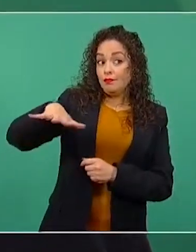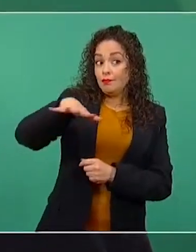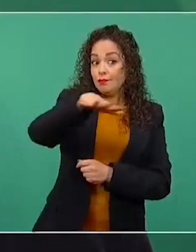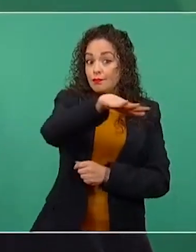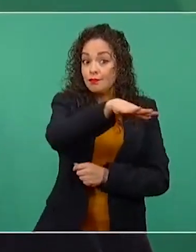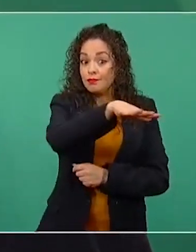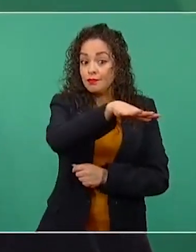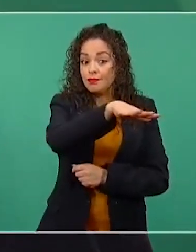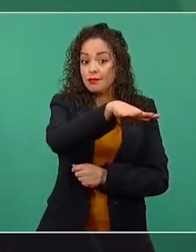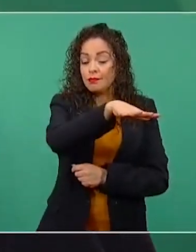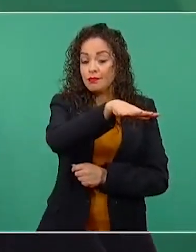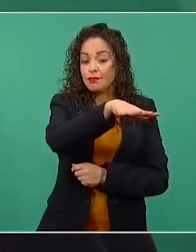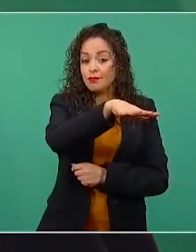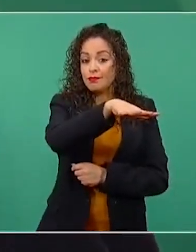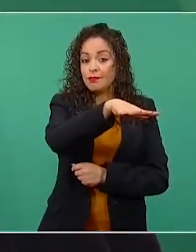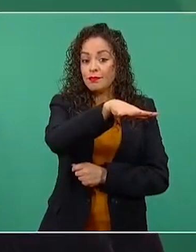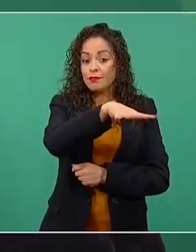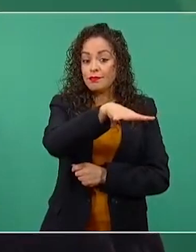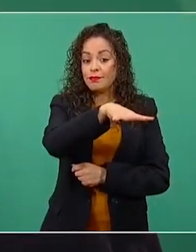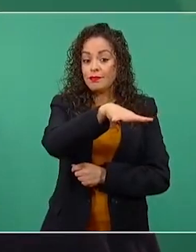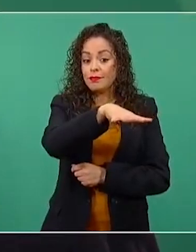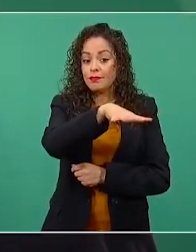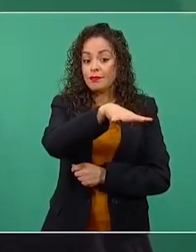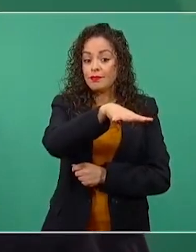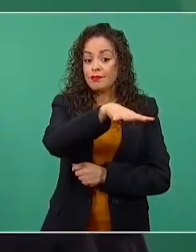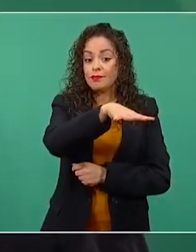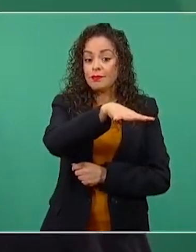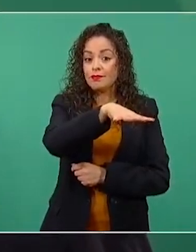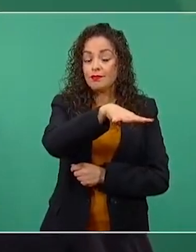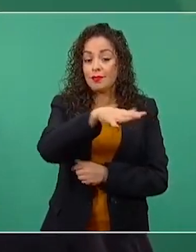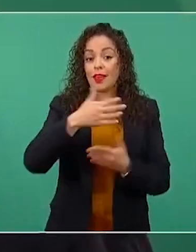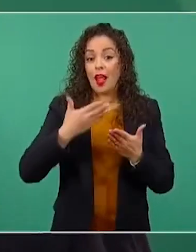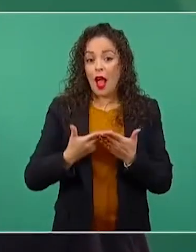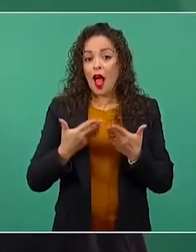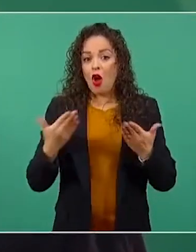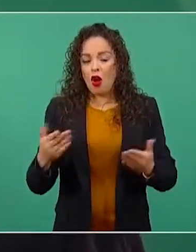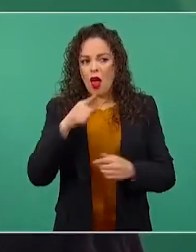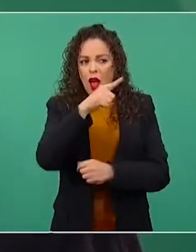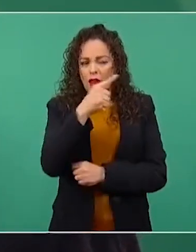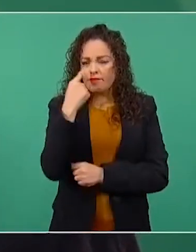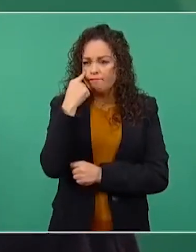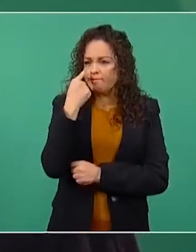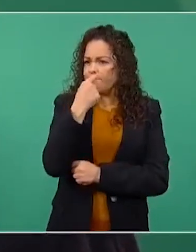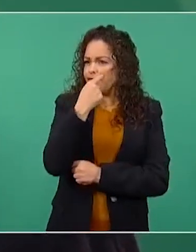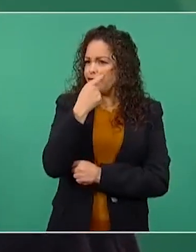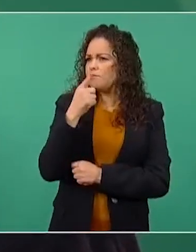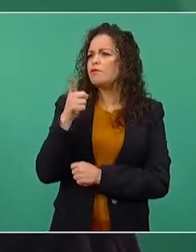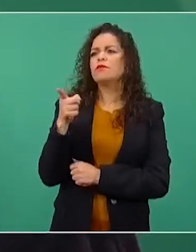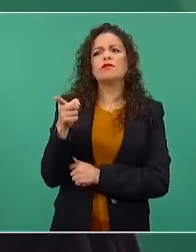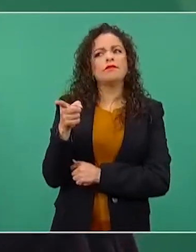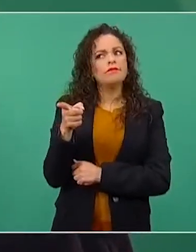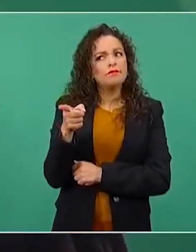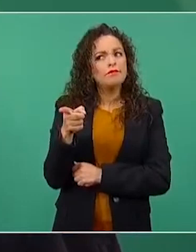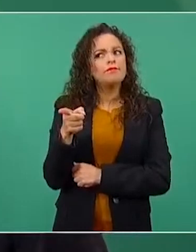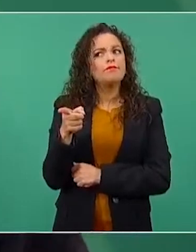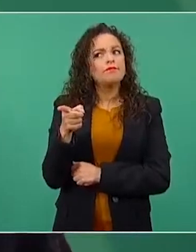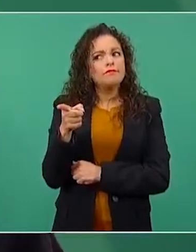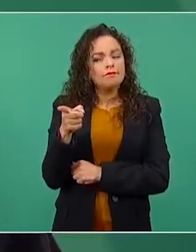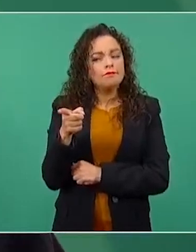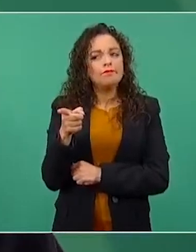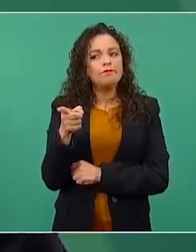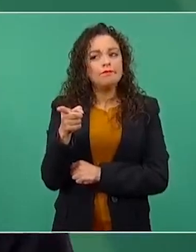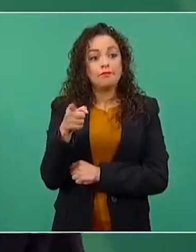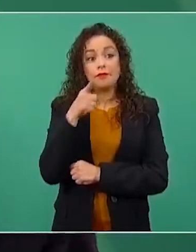el que juzga, es el